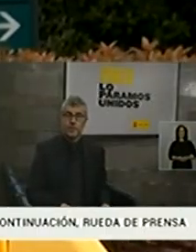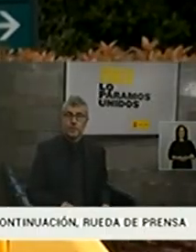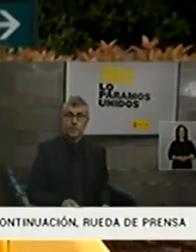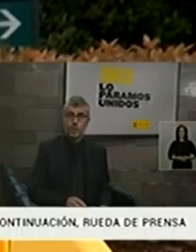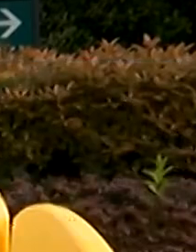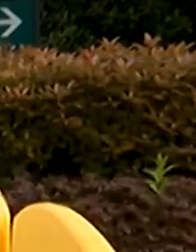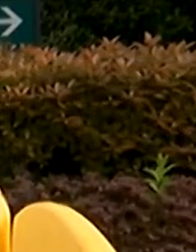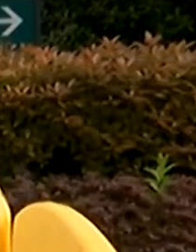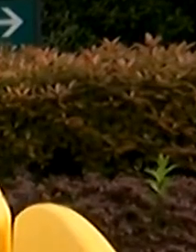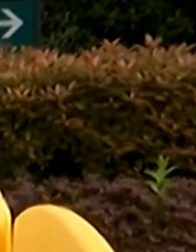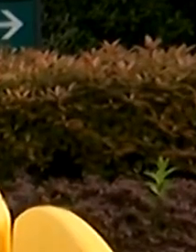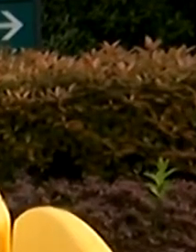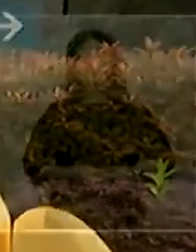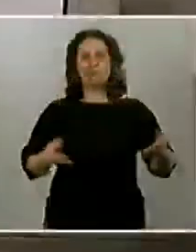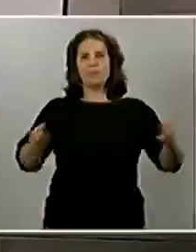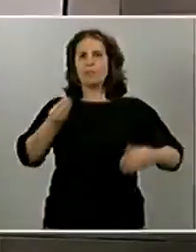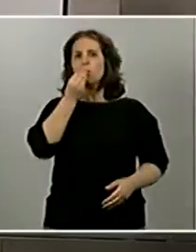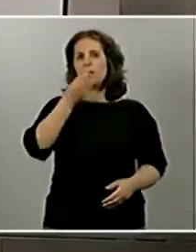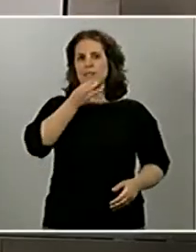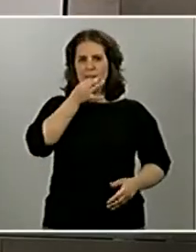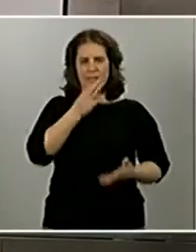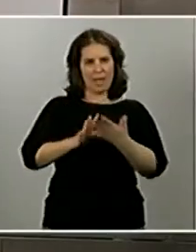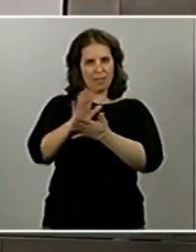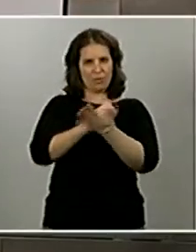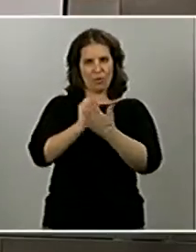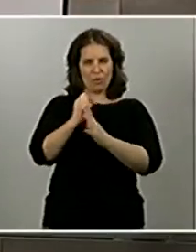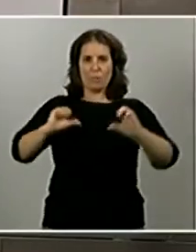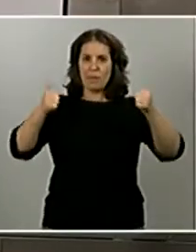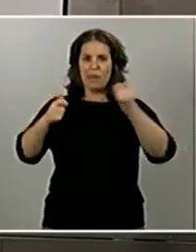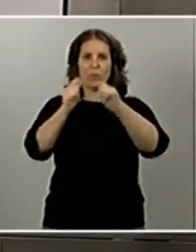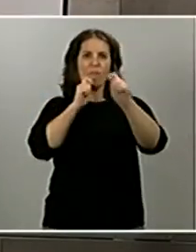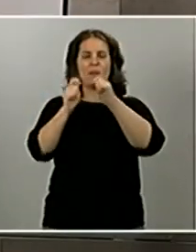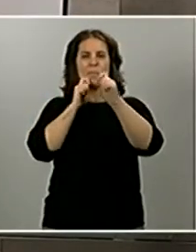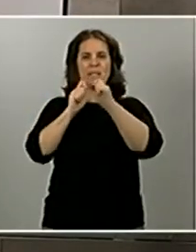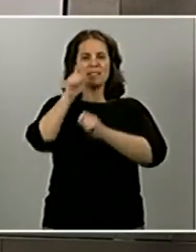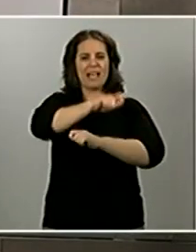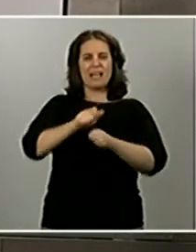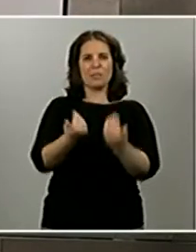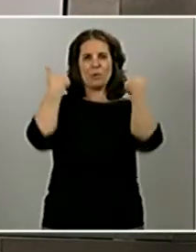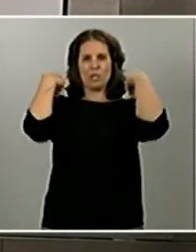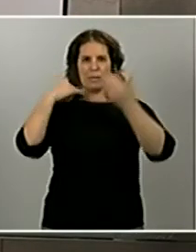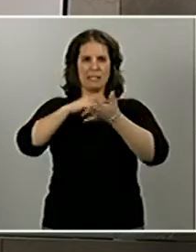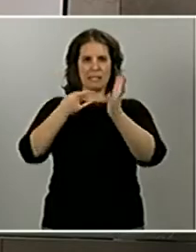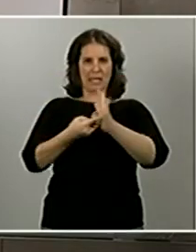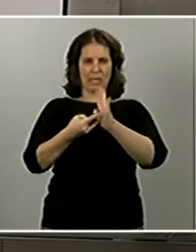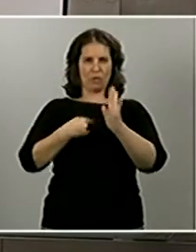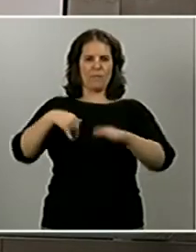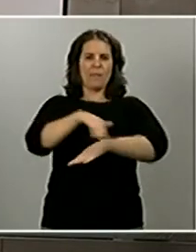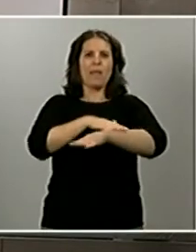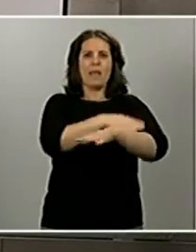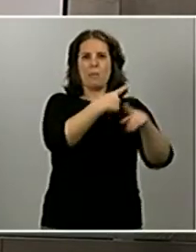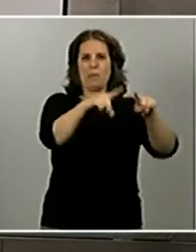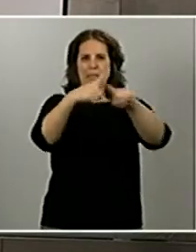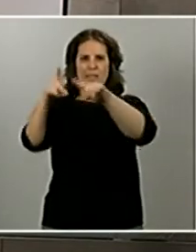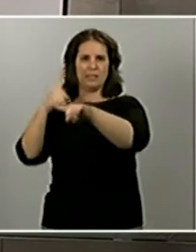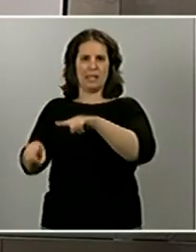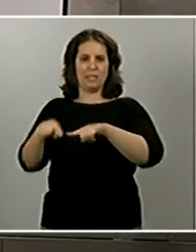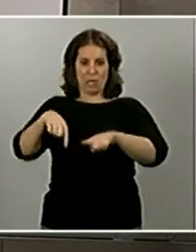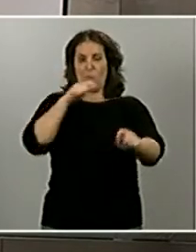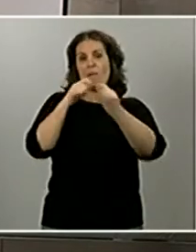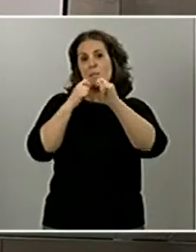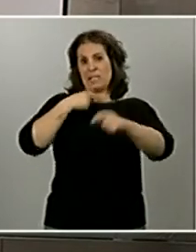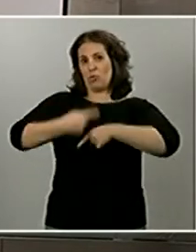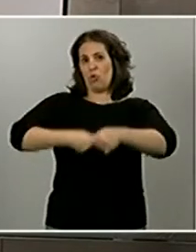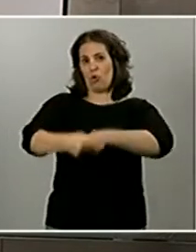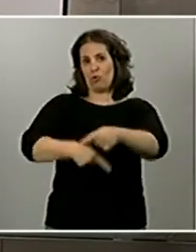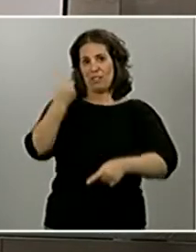más de dos meses confinados. Y esa rutina... Pues ya ven que está a punto de empezar esa rueda de prensa posterior a la reunión del Comité de Gestión